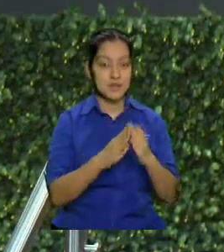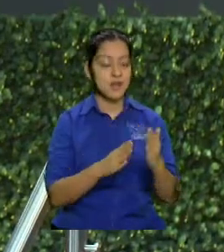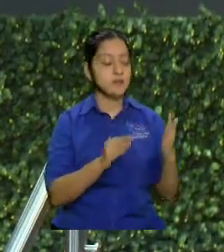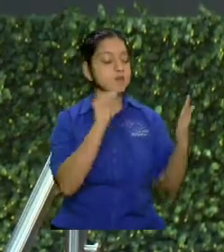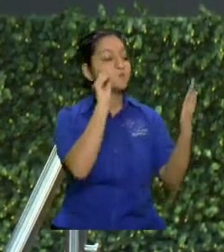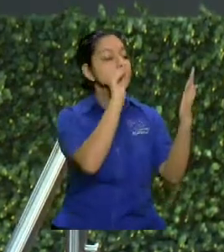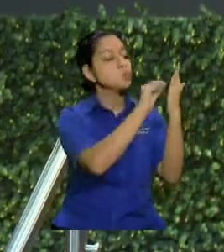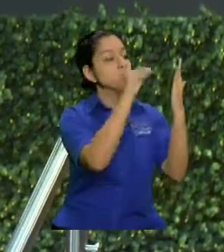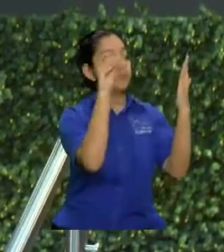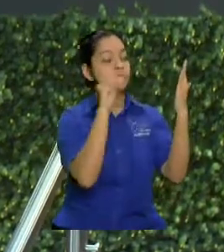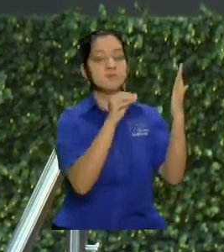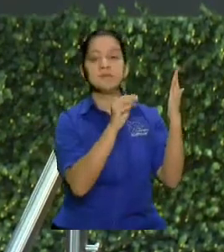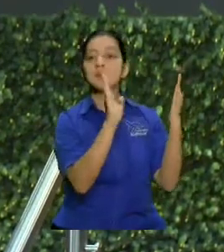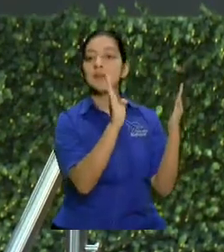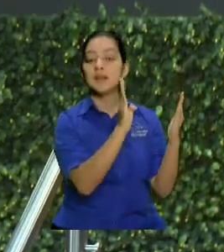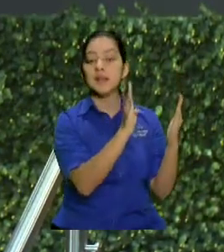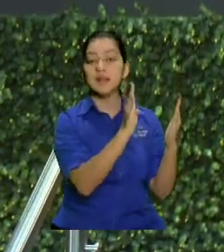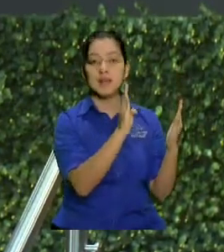están besando la palabra